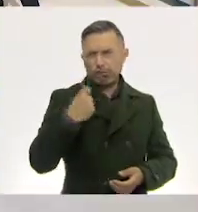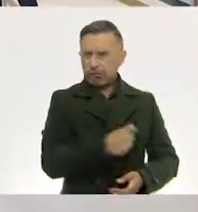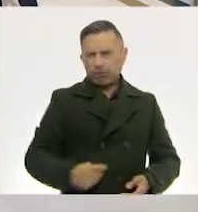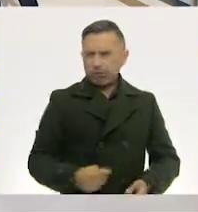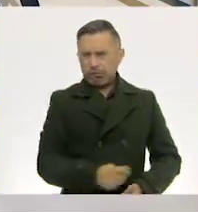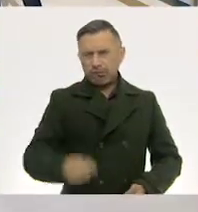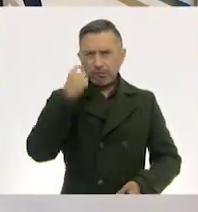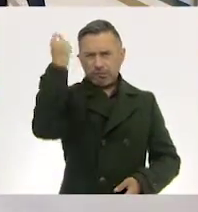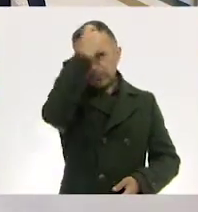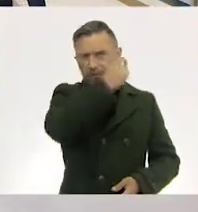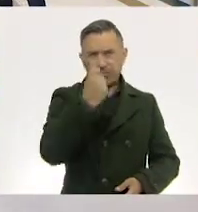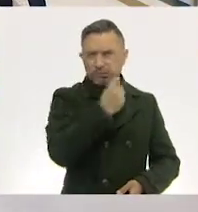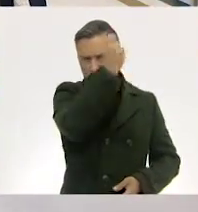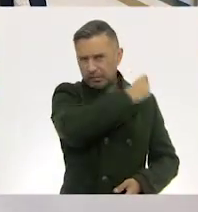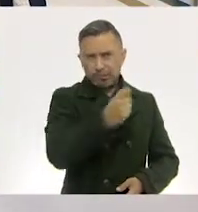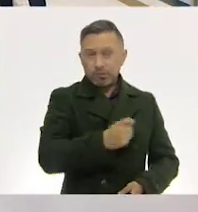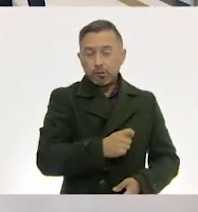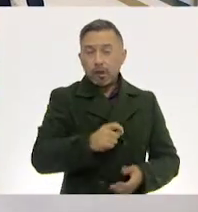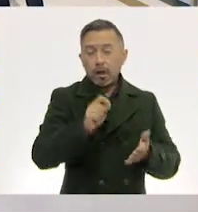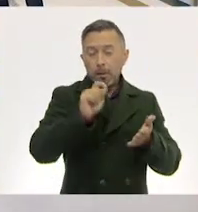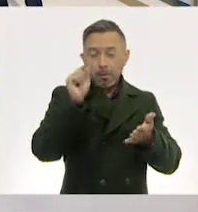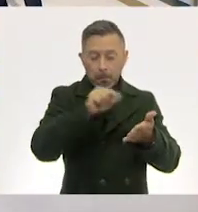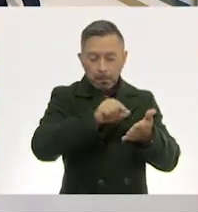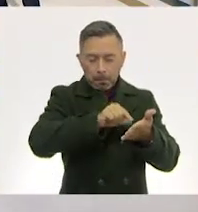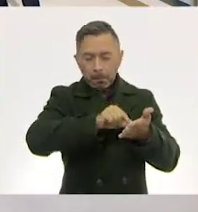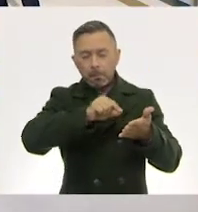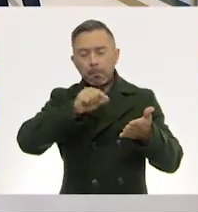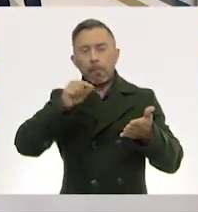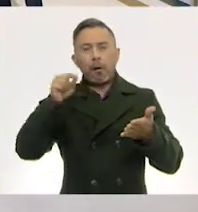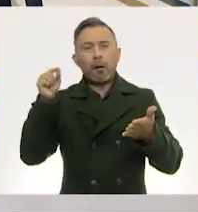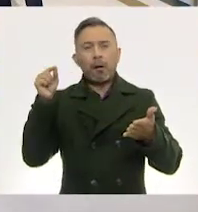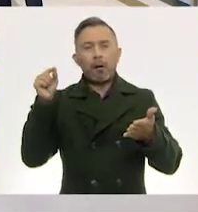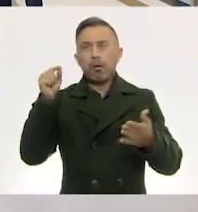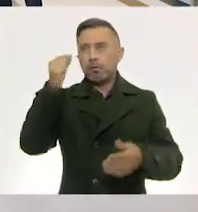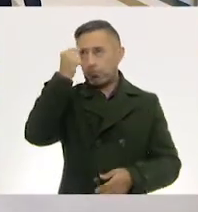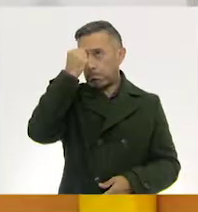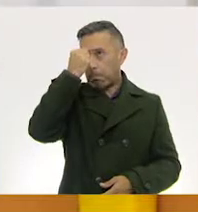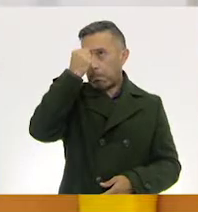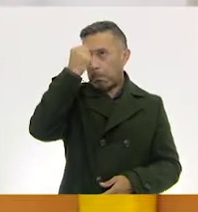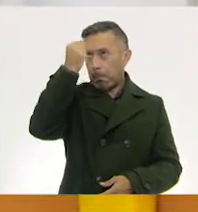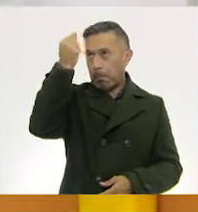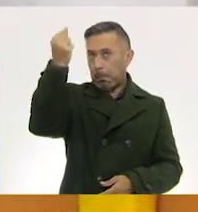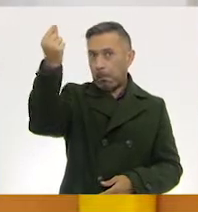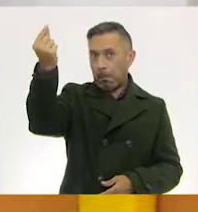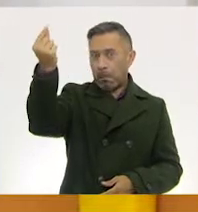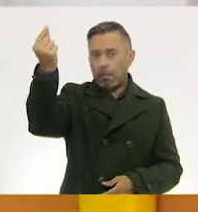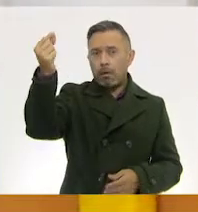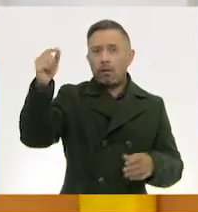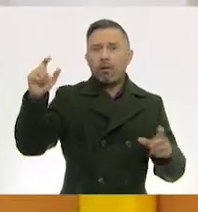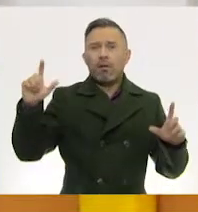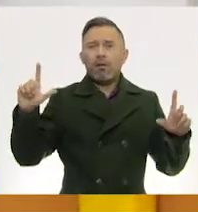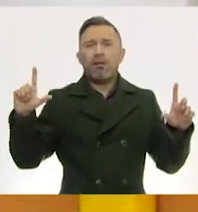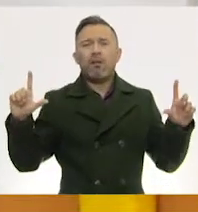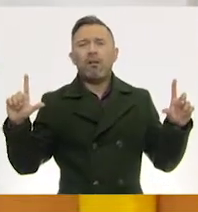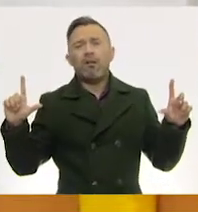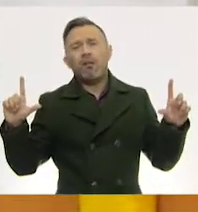luego se alejó. En ese momento la hoja sintió con dolor que dos manos